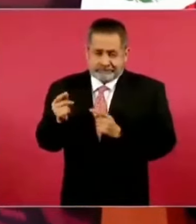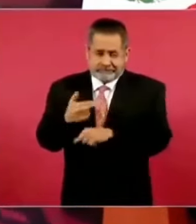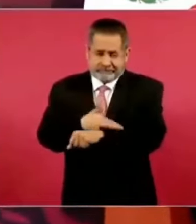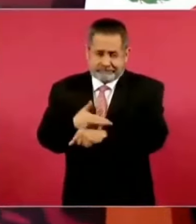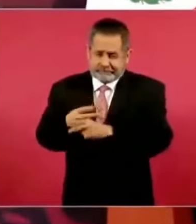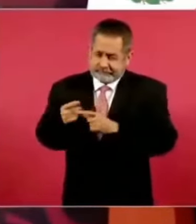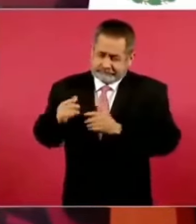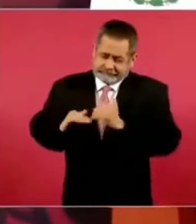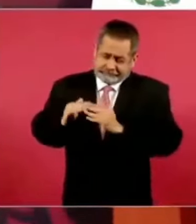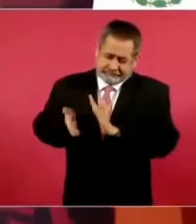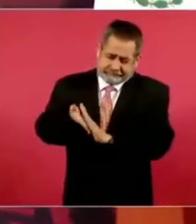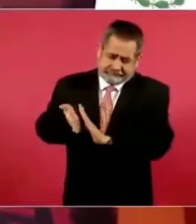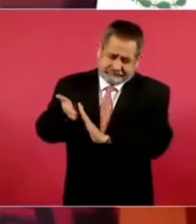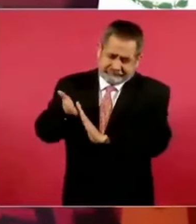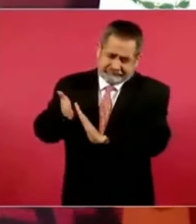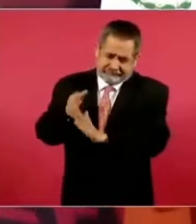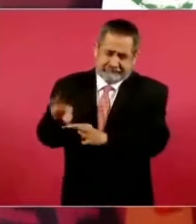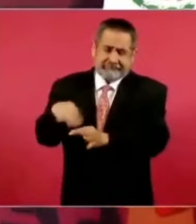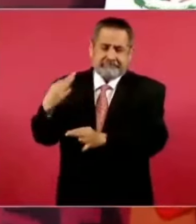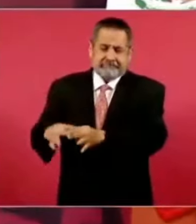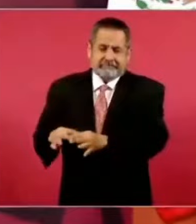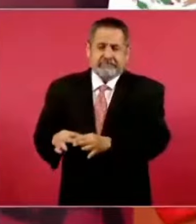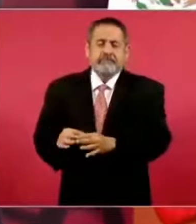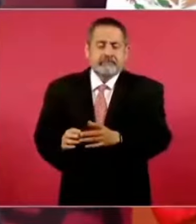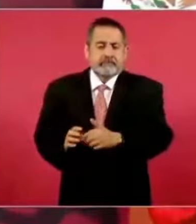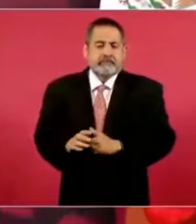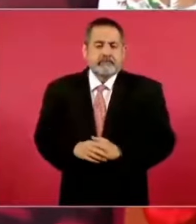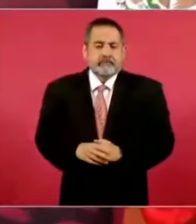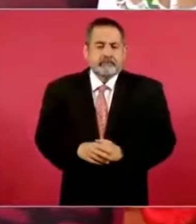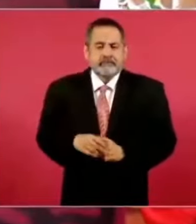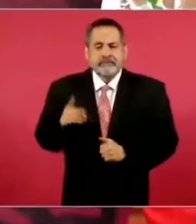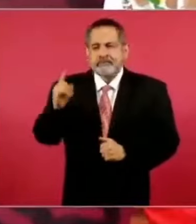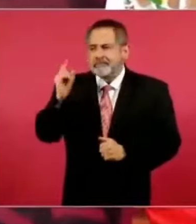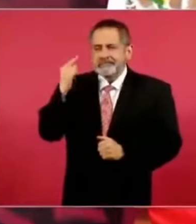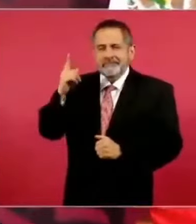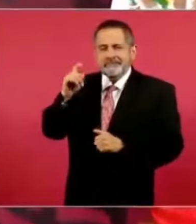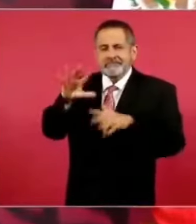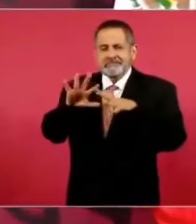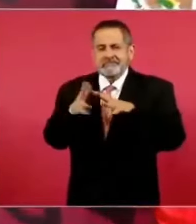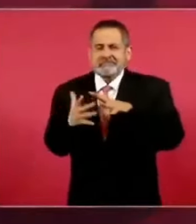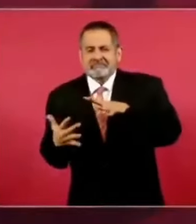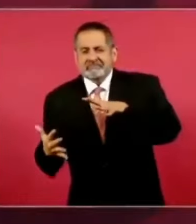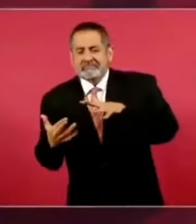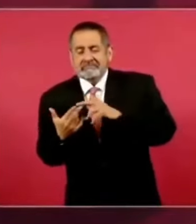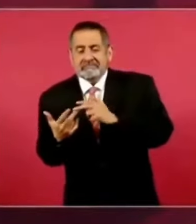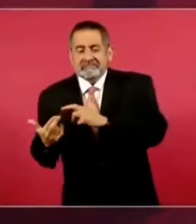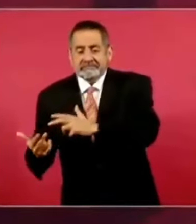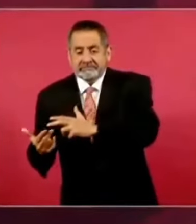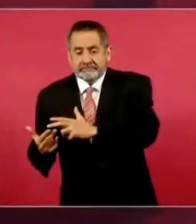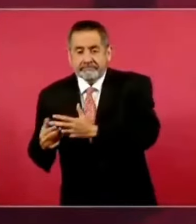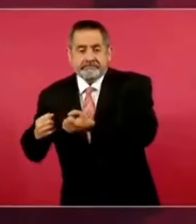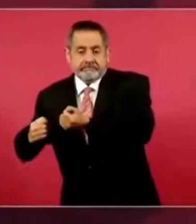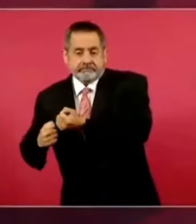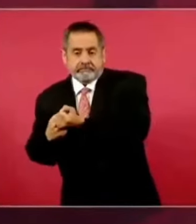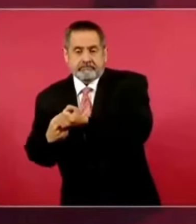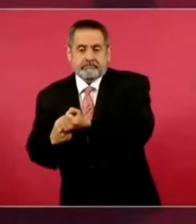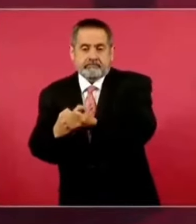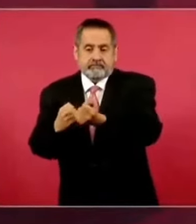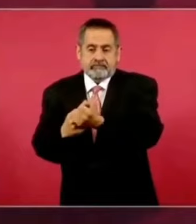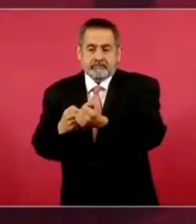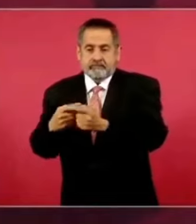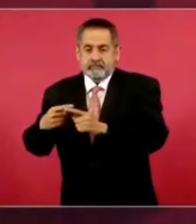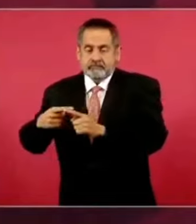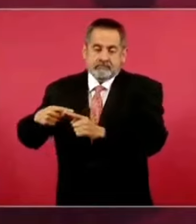que hubo unos deslaves y tienen que hacer un viaducto,